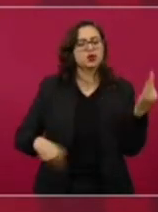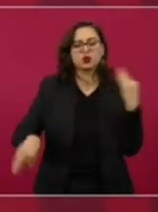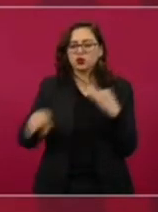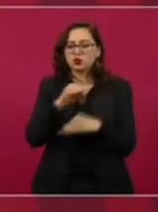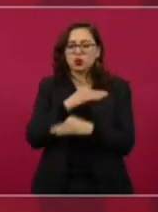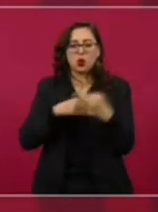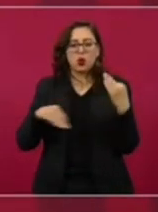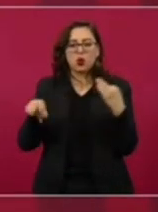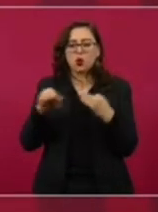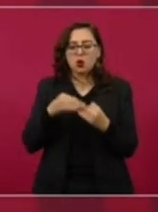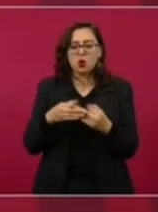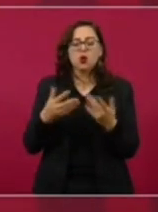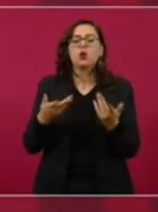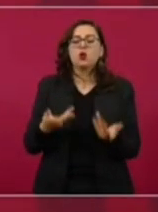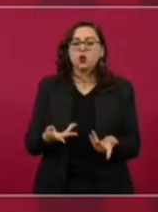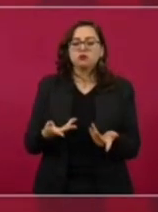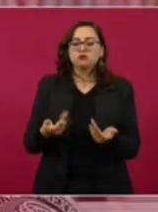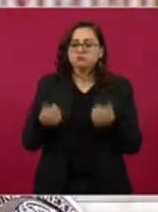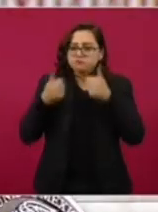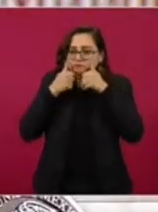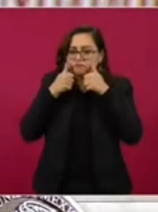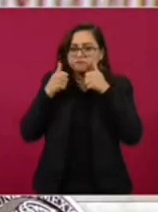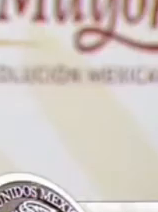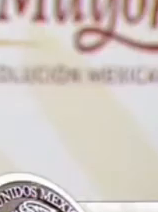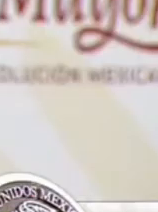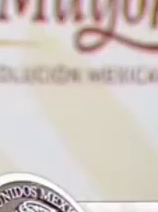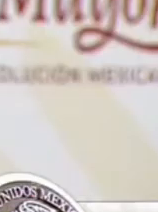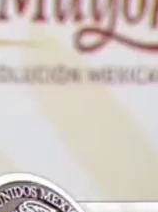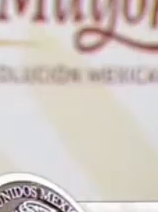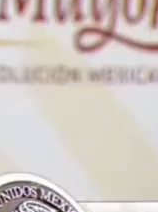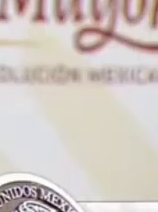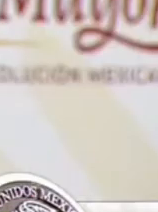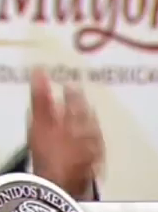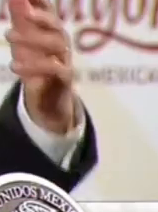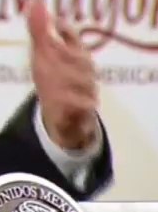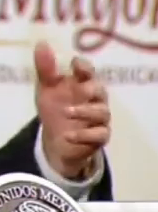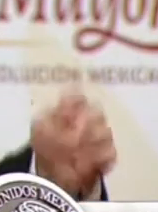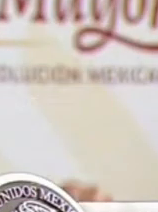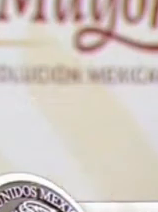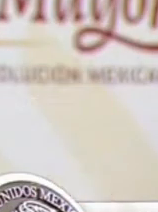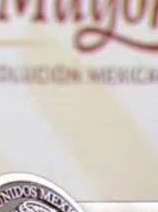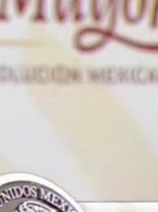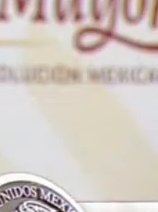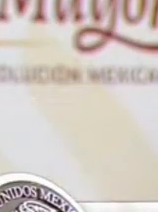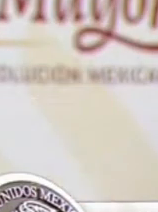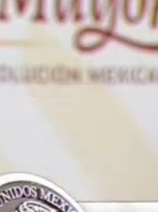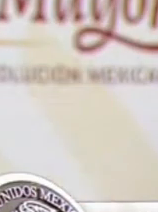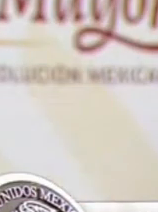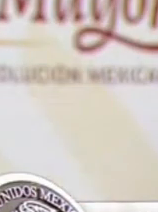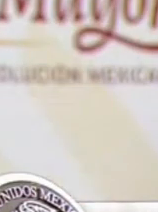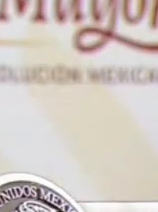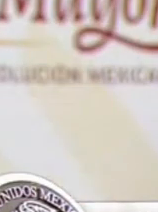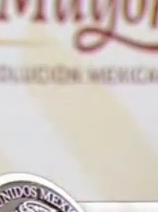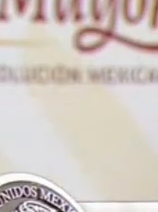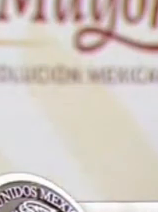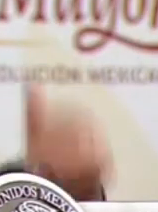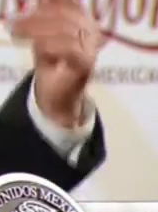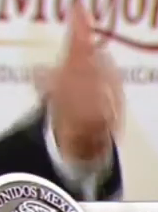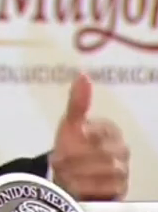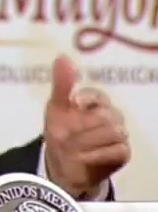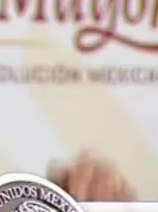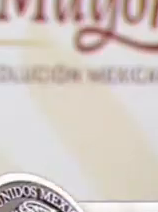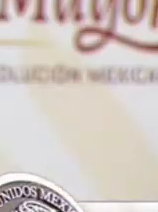todo el asunto social que una inversión pública de esta magnitud pues conlleva en las regiones